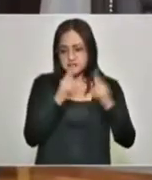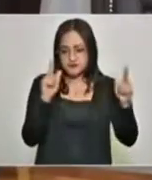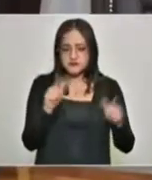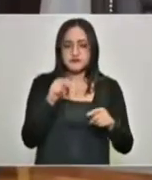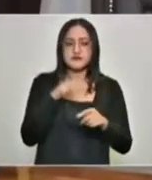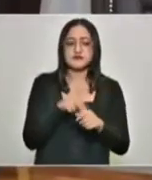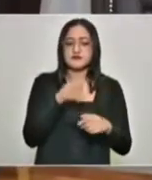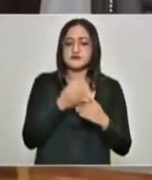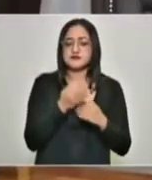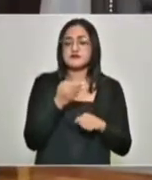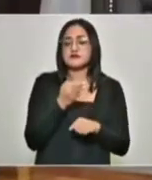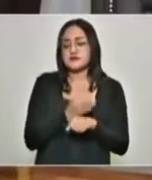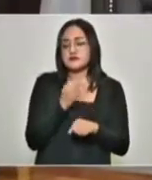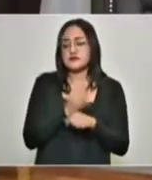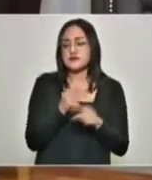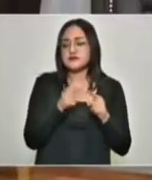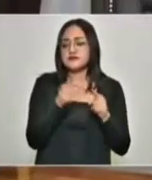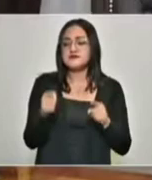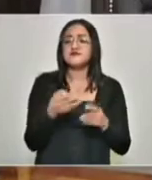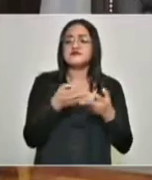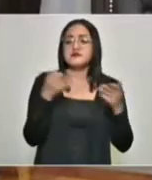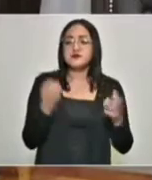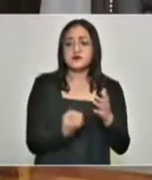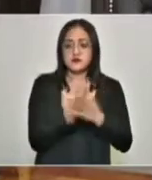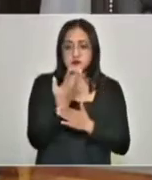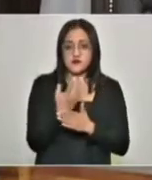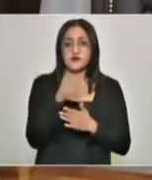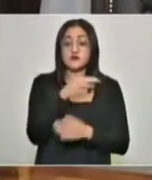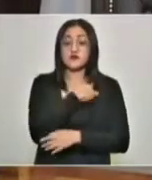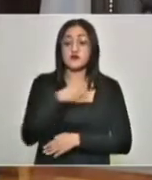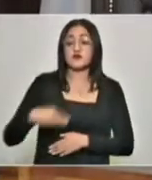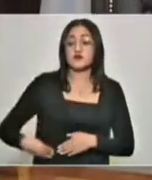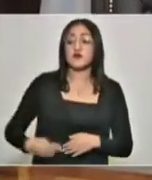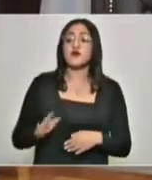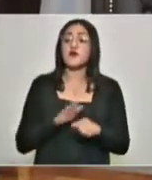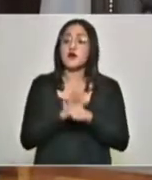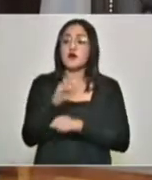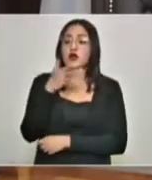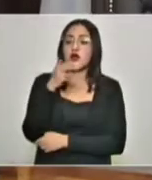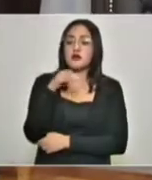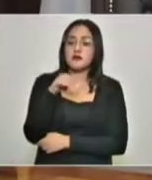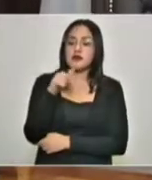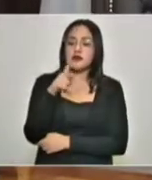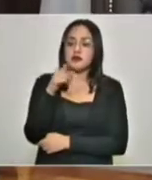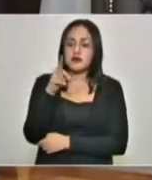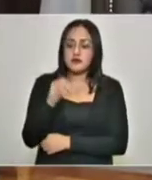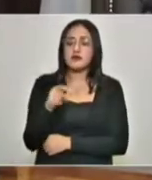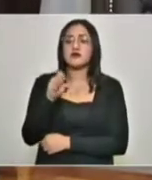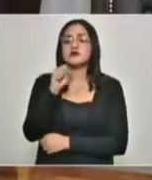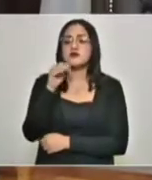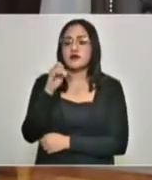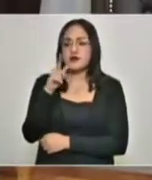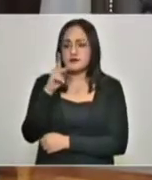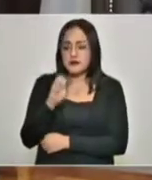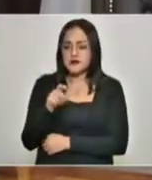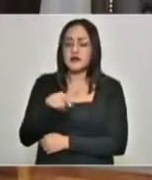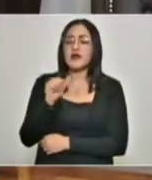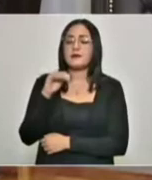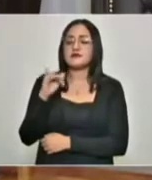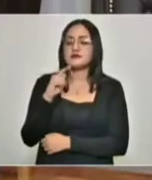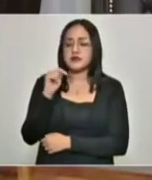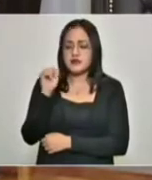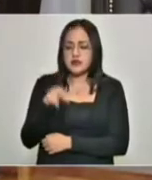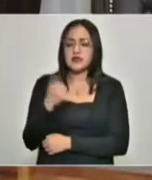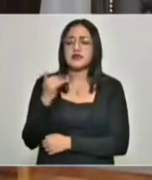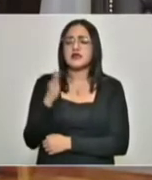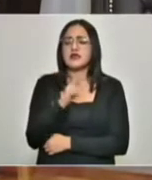el tramo Acateno-Tierra Nueva. Los municipios de Hermenegildo-Galeana, San Felipe-Tepatlán, Amixtlán y